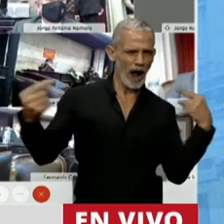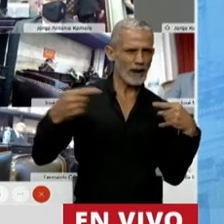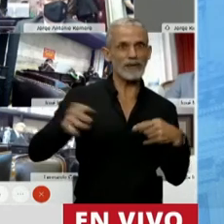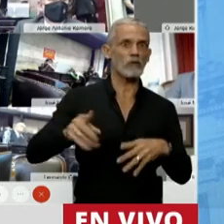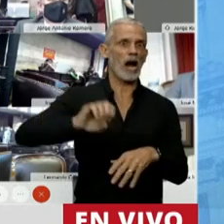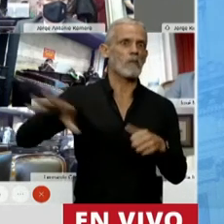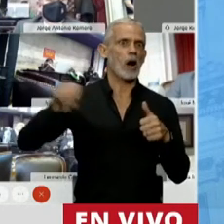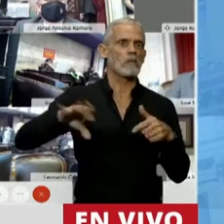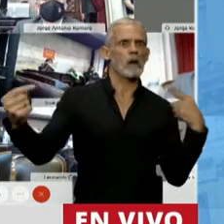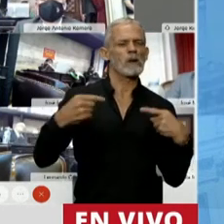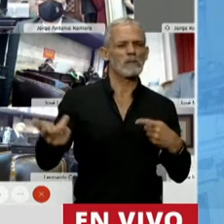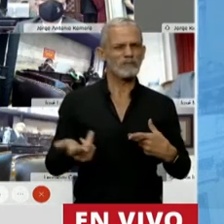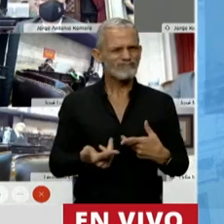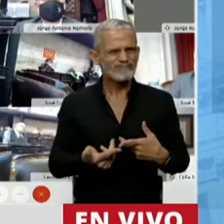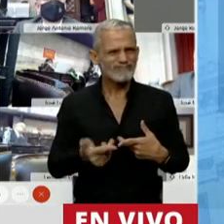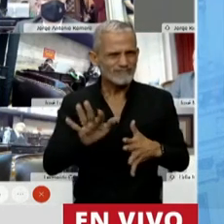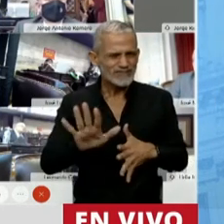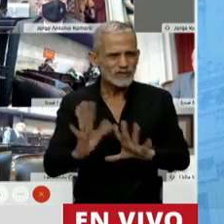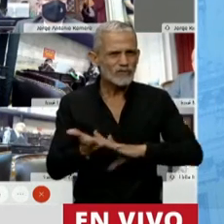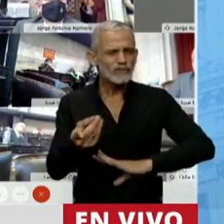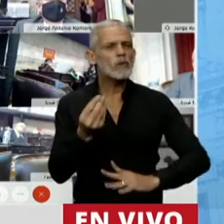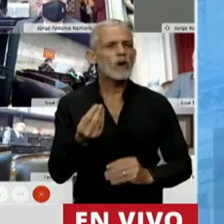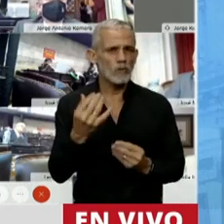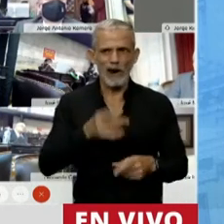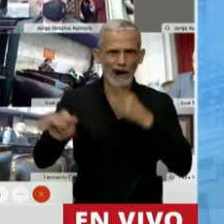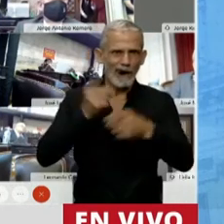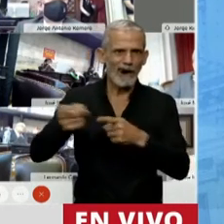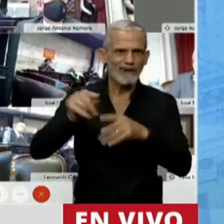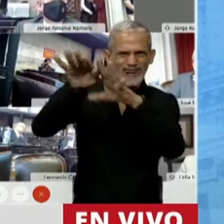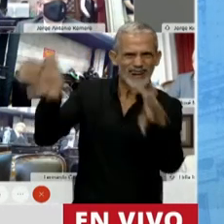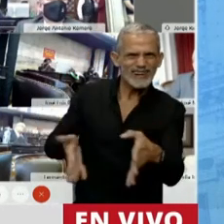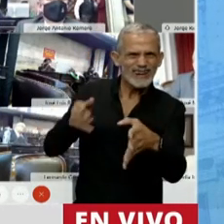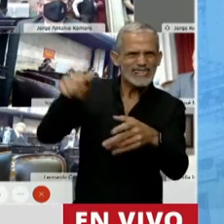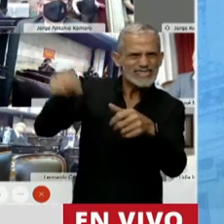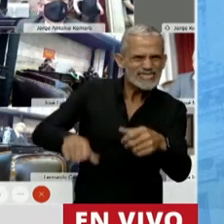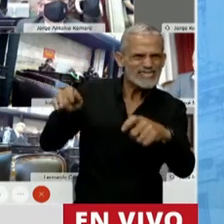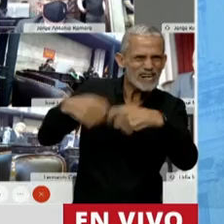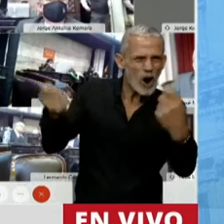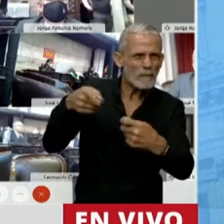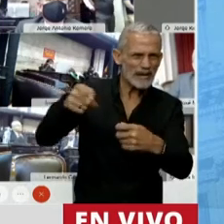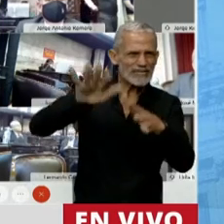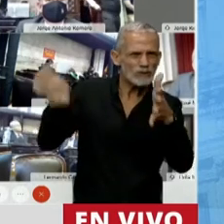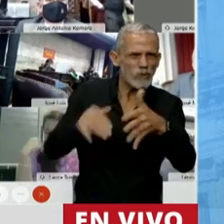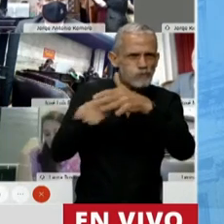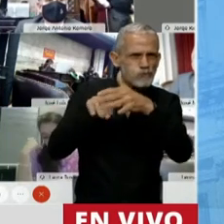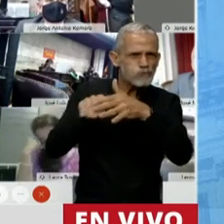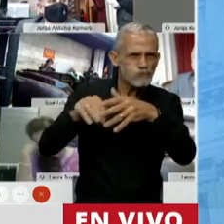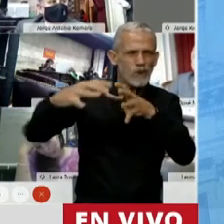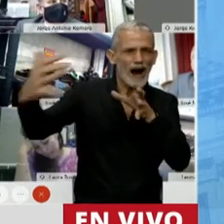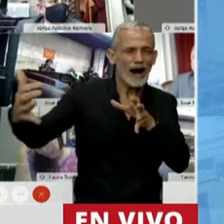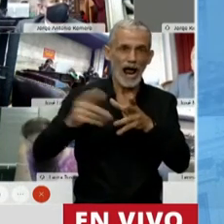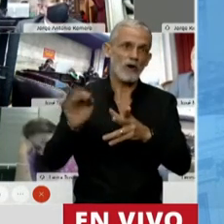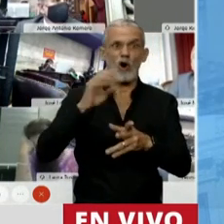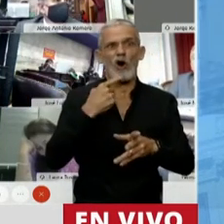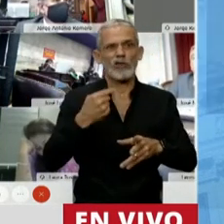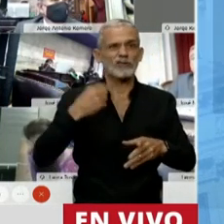sentido es muy claro eso con el tema de los ataques a los hilos bolsa, los medios oficialistas hablando de que el sector no